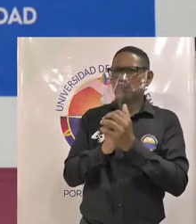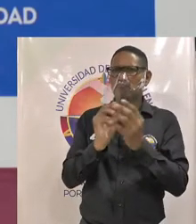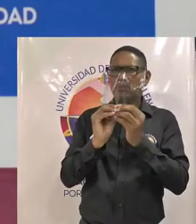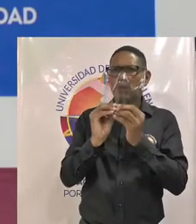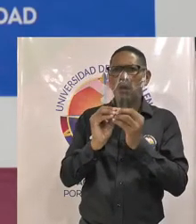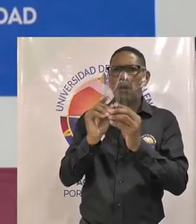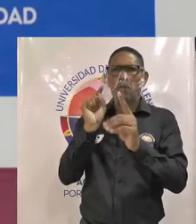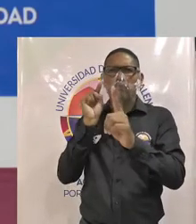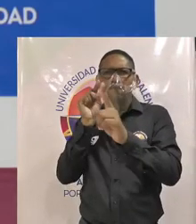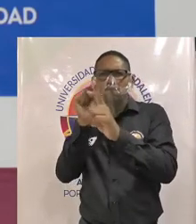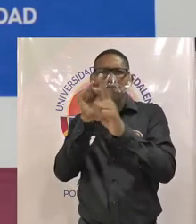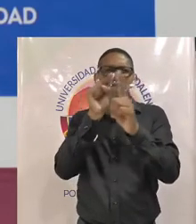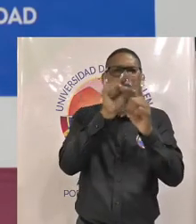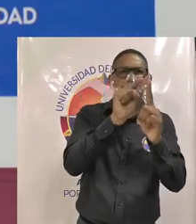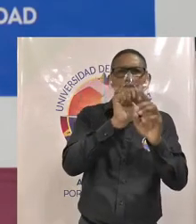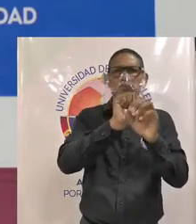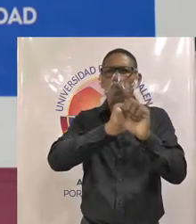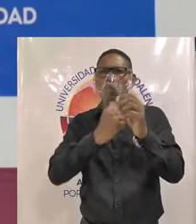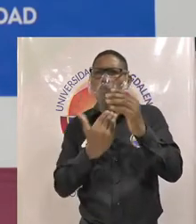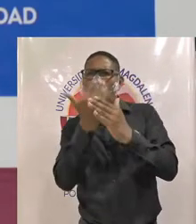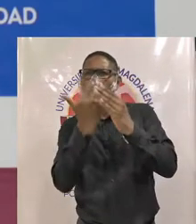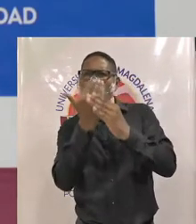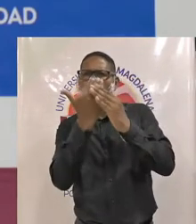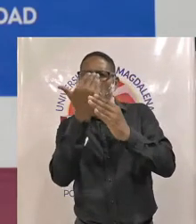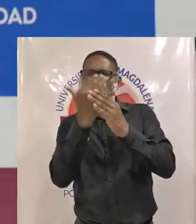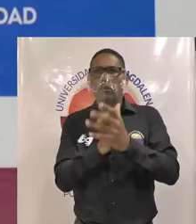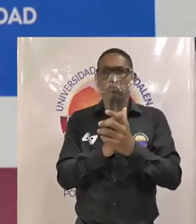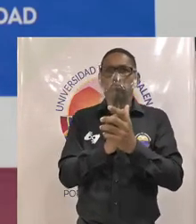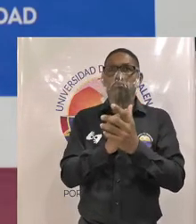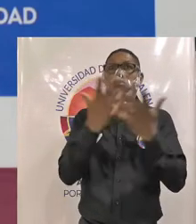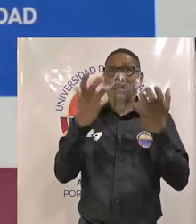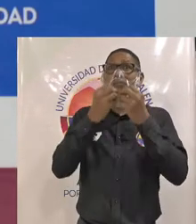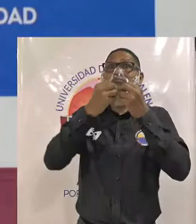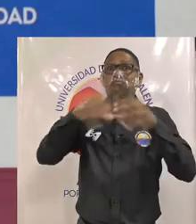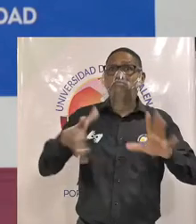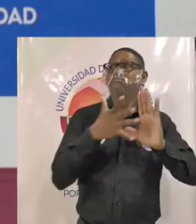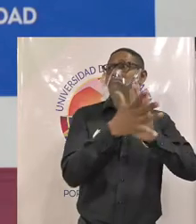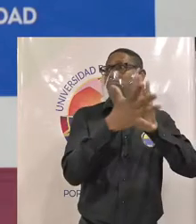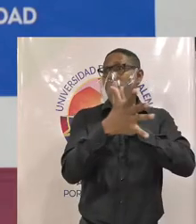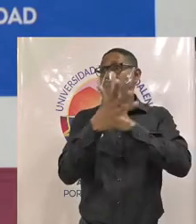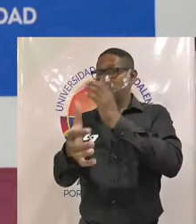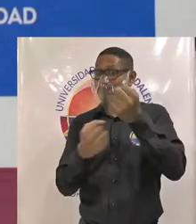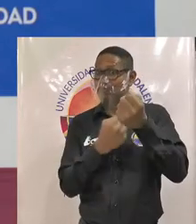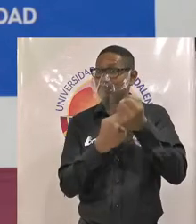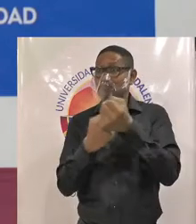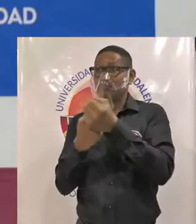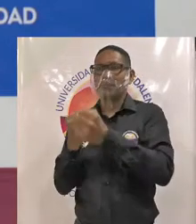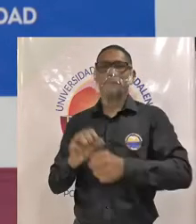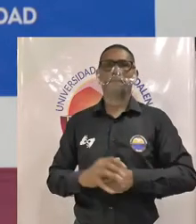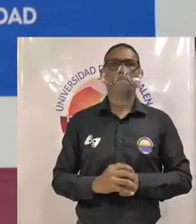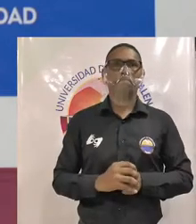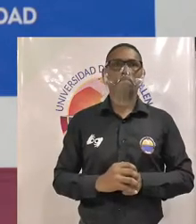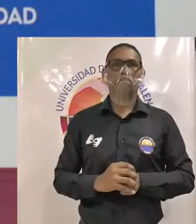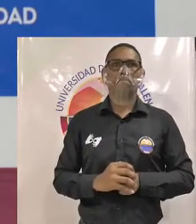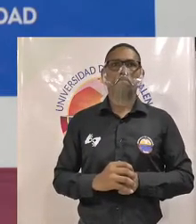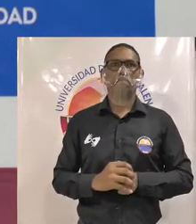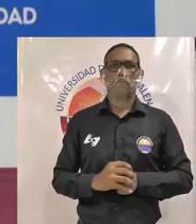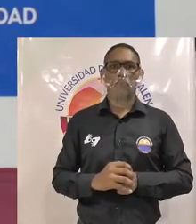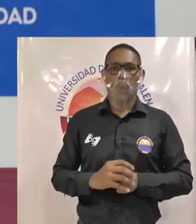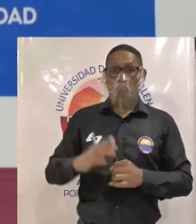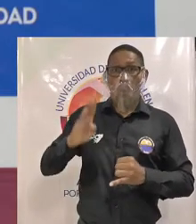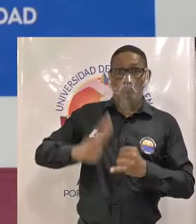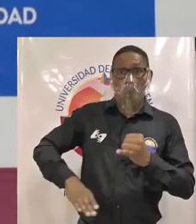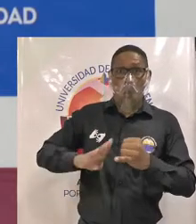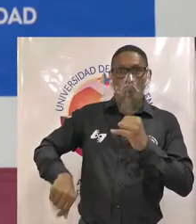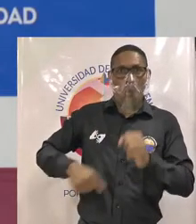perspectivas entonces queremos también ayudar en esa divulgación de esos apoyos y una última propuesta que